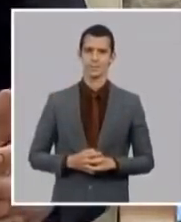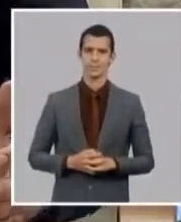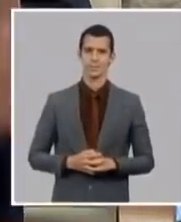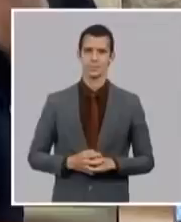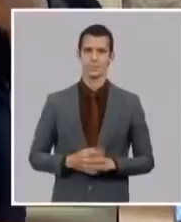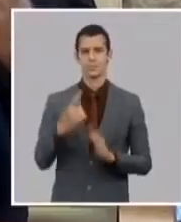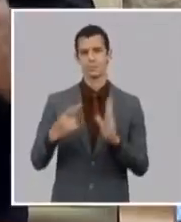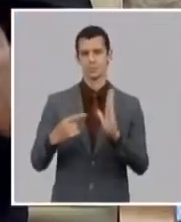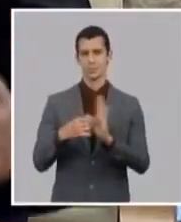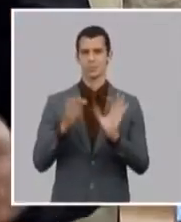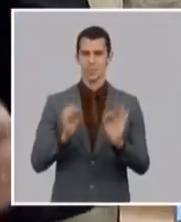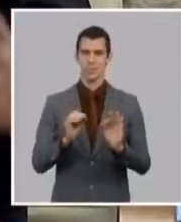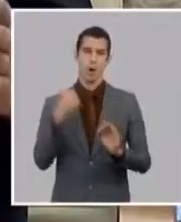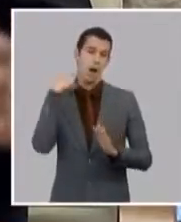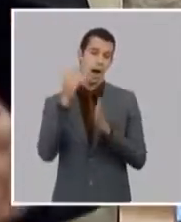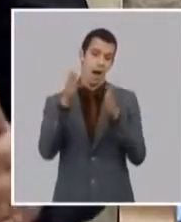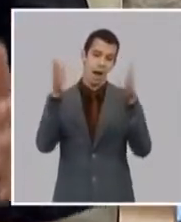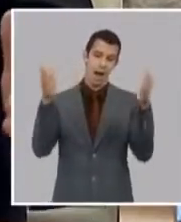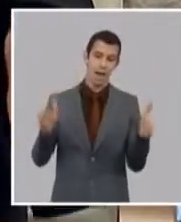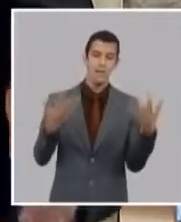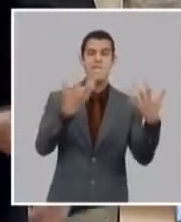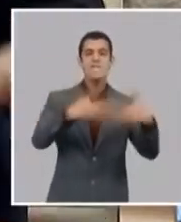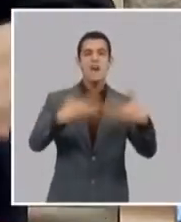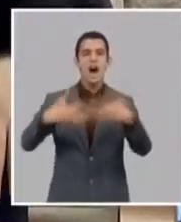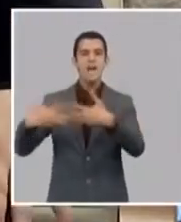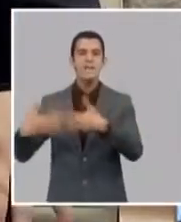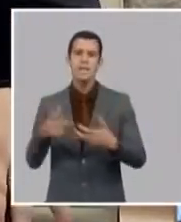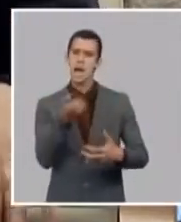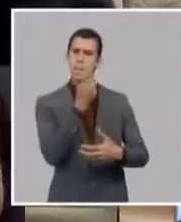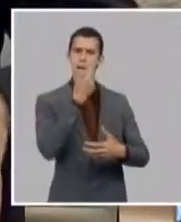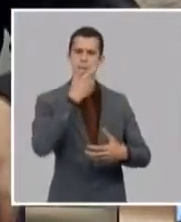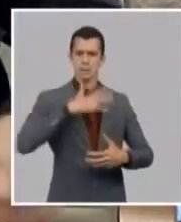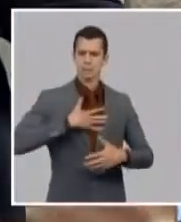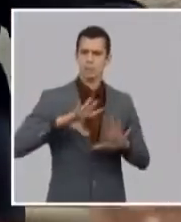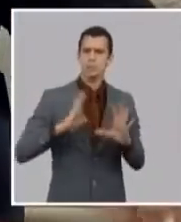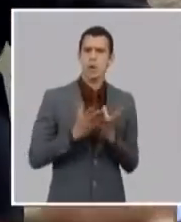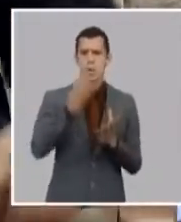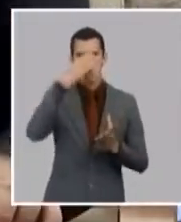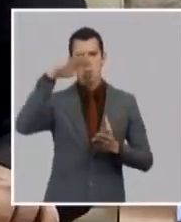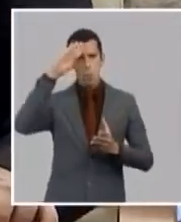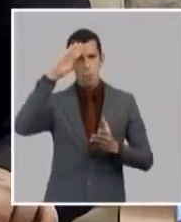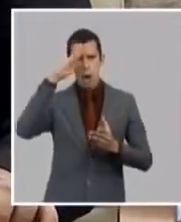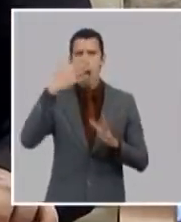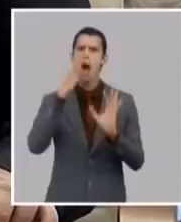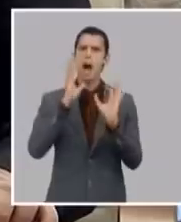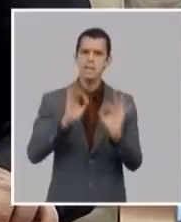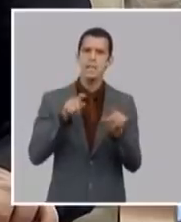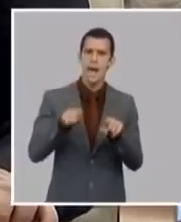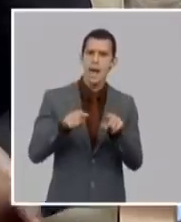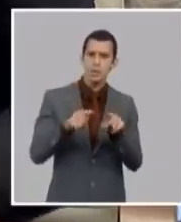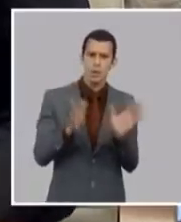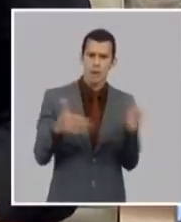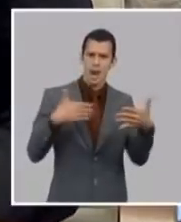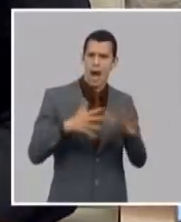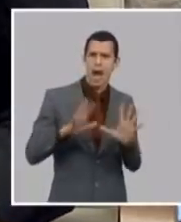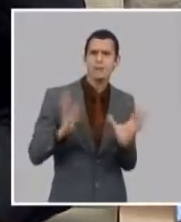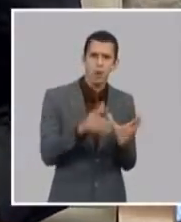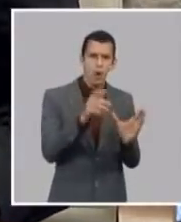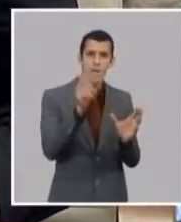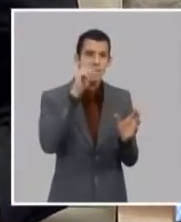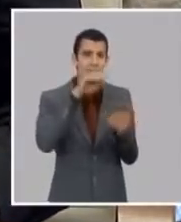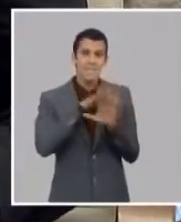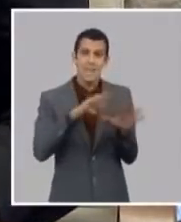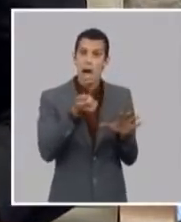de esos 365 medicamentos nacionales es todo el sistema de la red de Vicuda Pharma y los